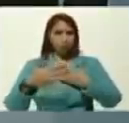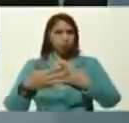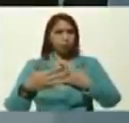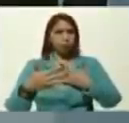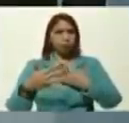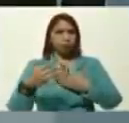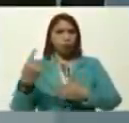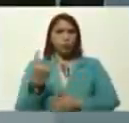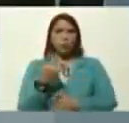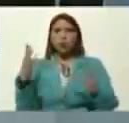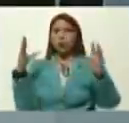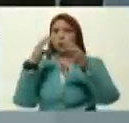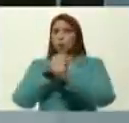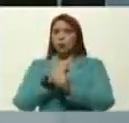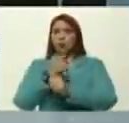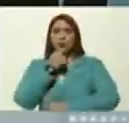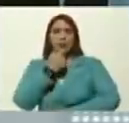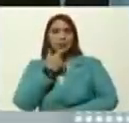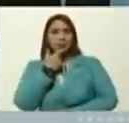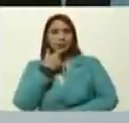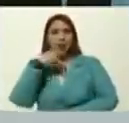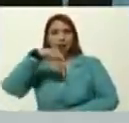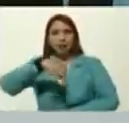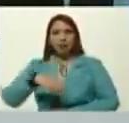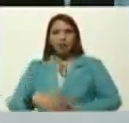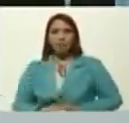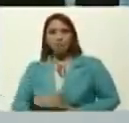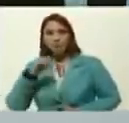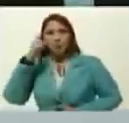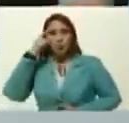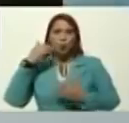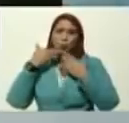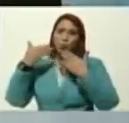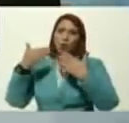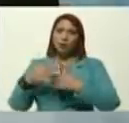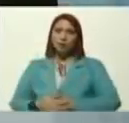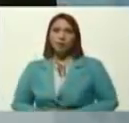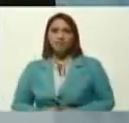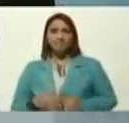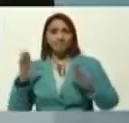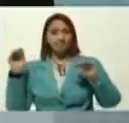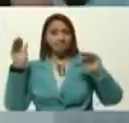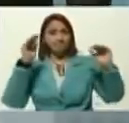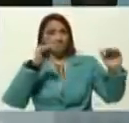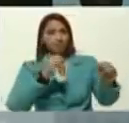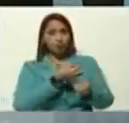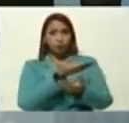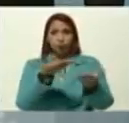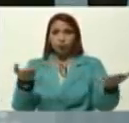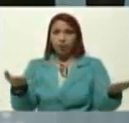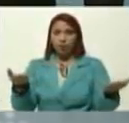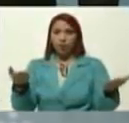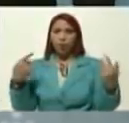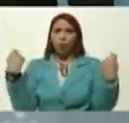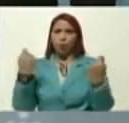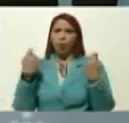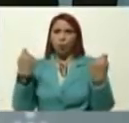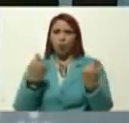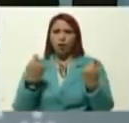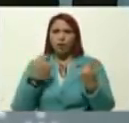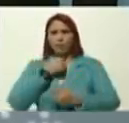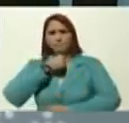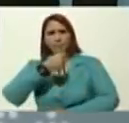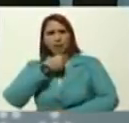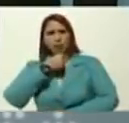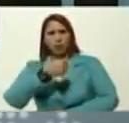en una noche, tan linda, como esta, Julio, muchas gracias, me despido de todos ustedes, de esta jornada, periodismo,